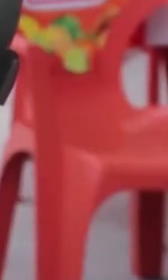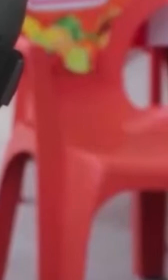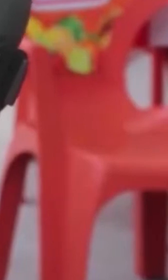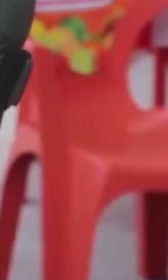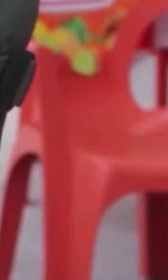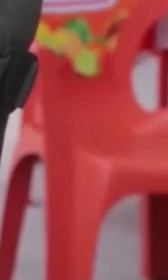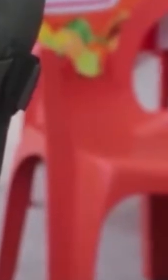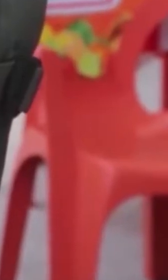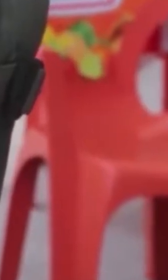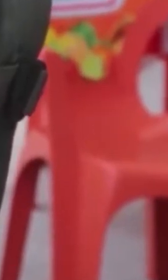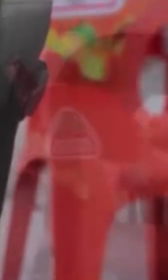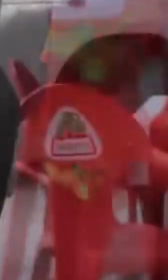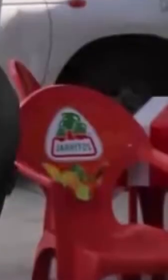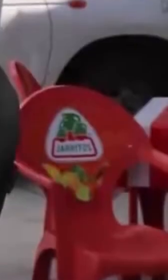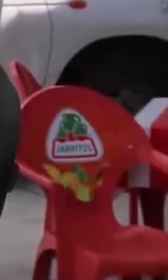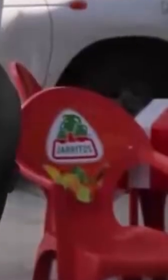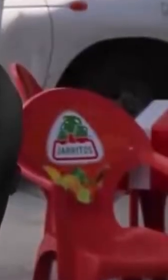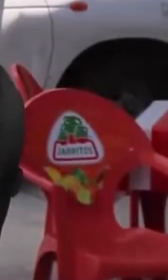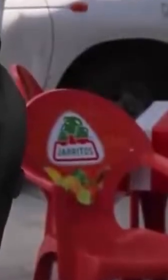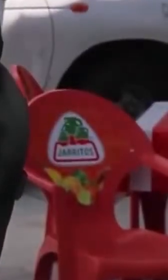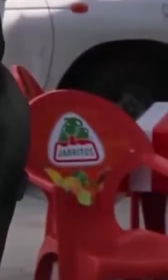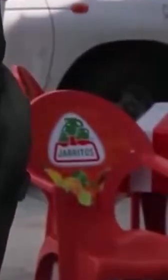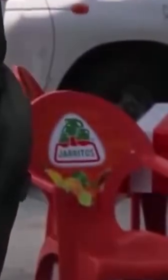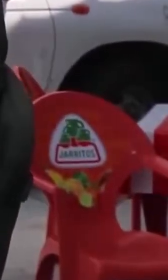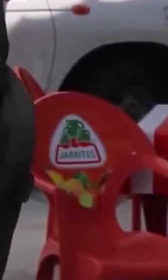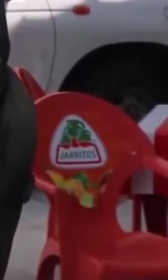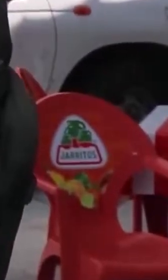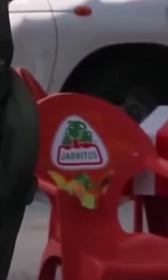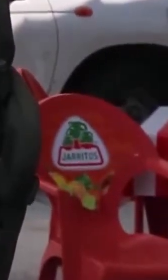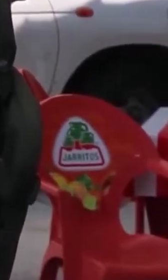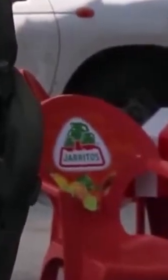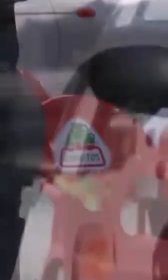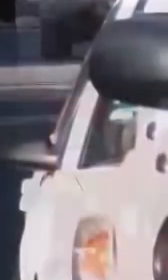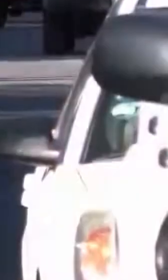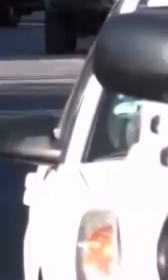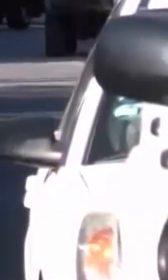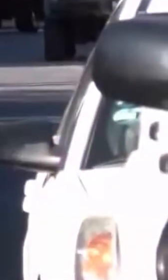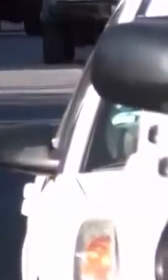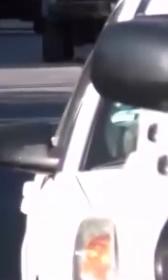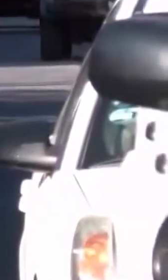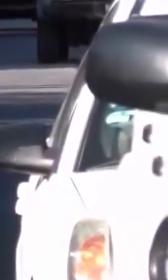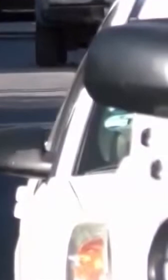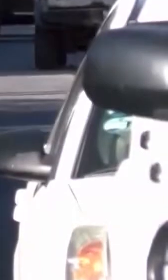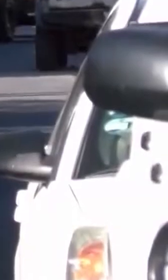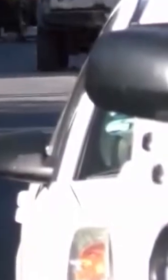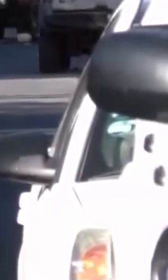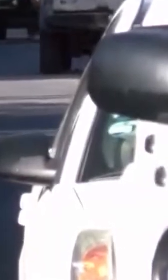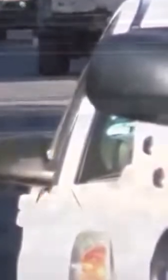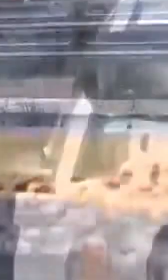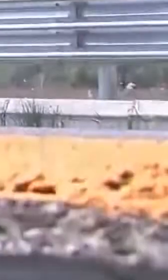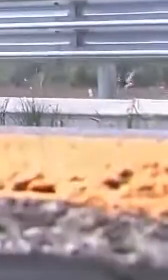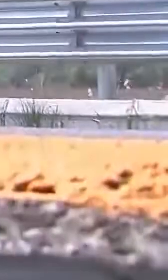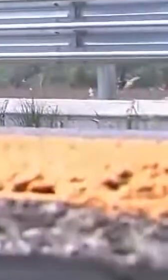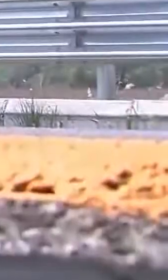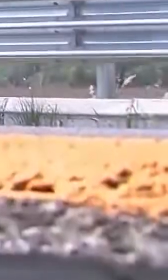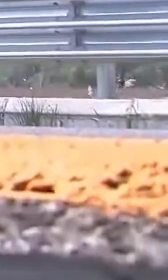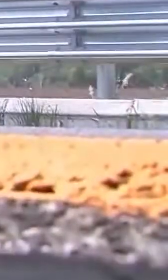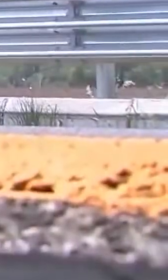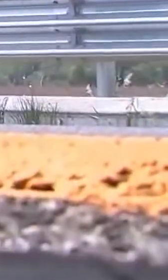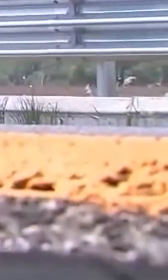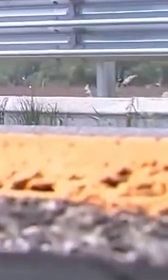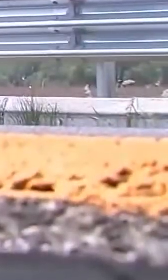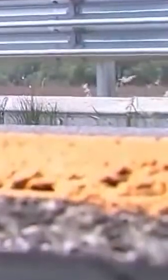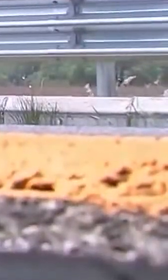estrategias efectivas de seguridad. Alberto Castillo en las imágenes, Carlos García, Noti13.